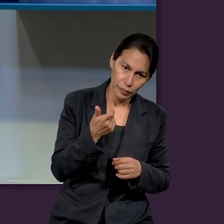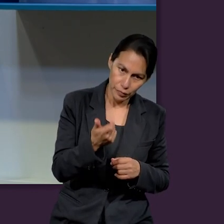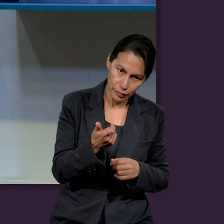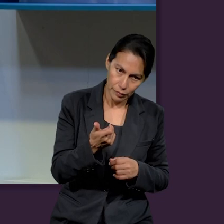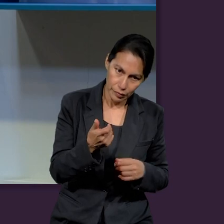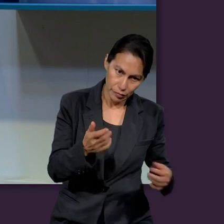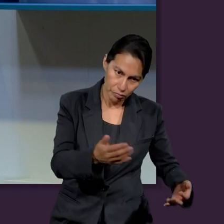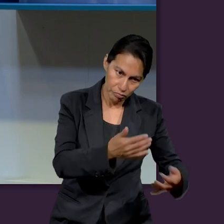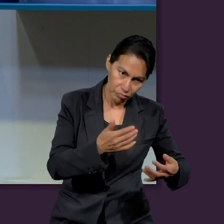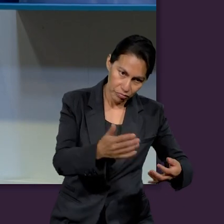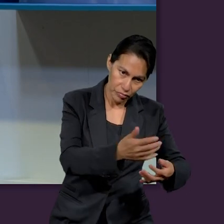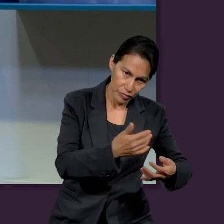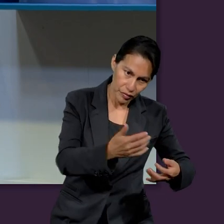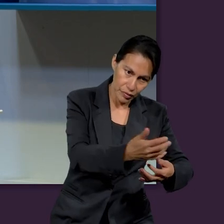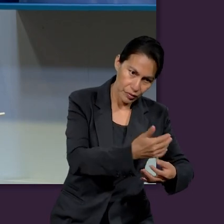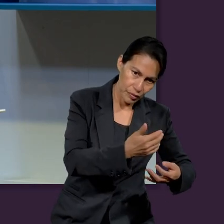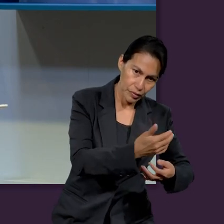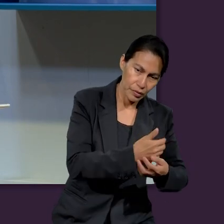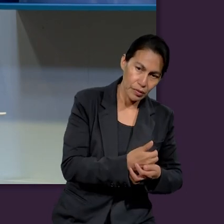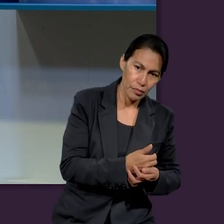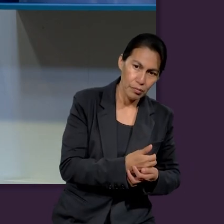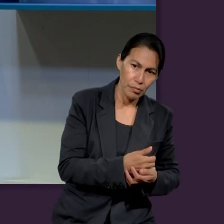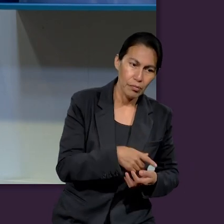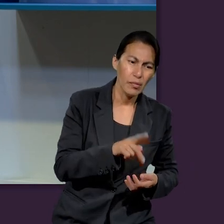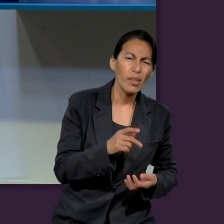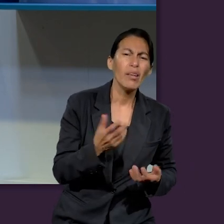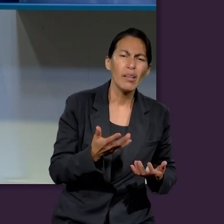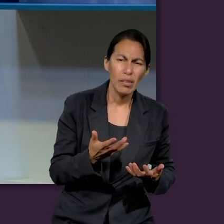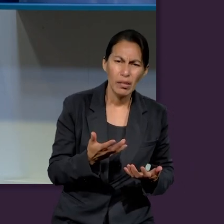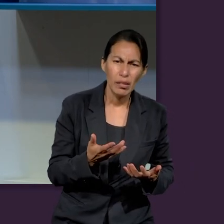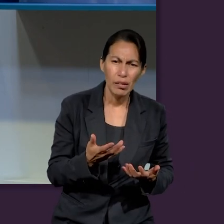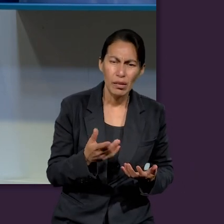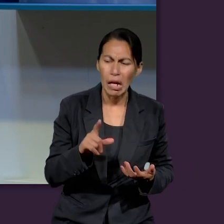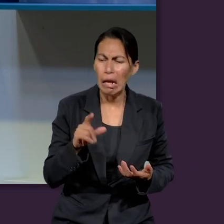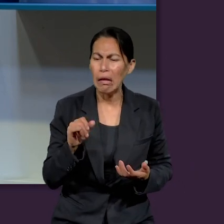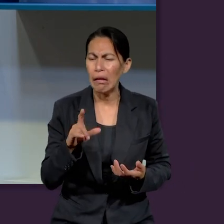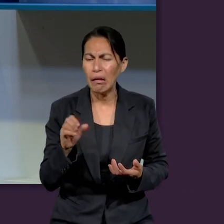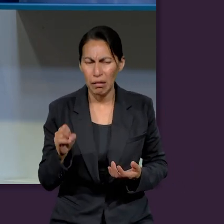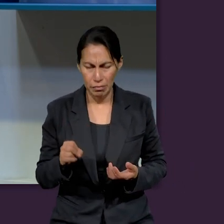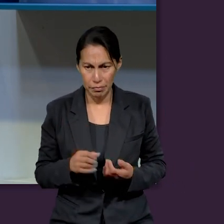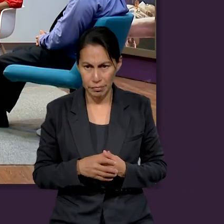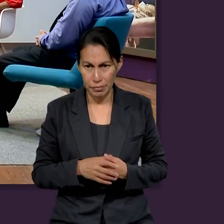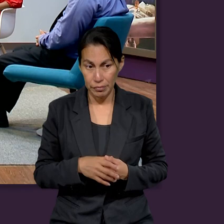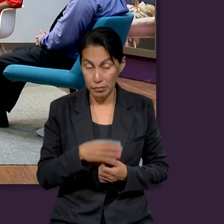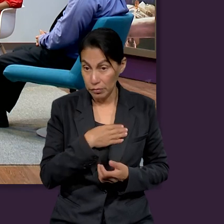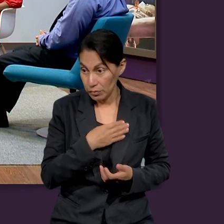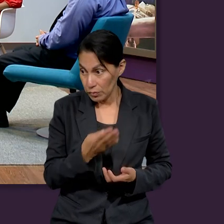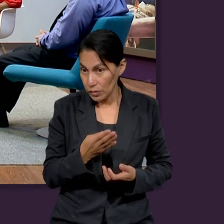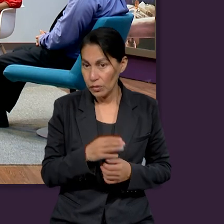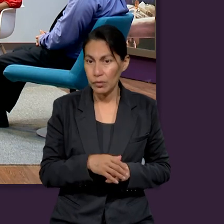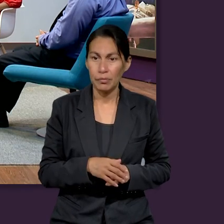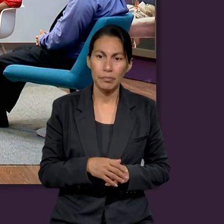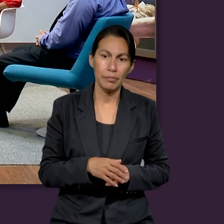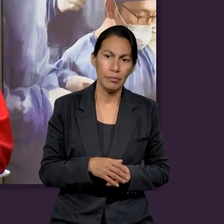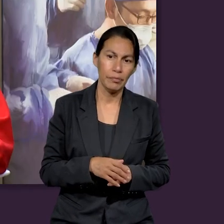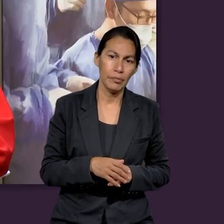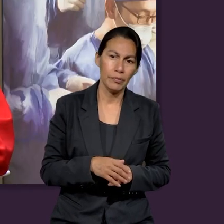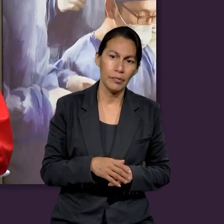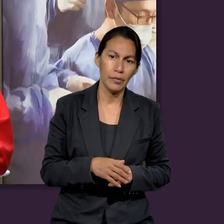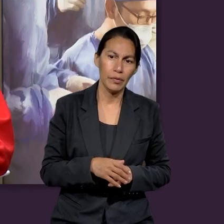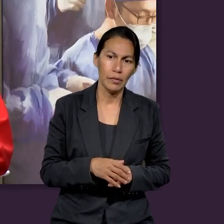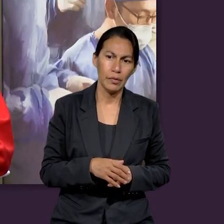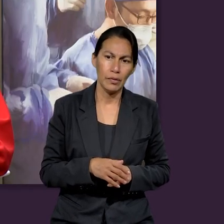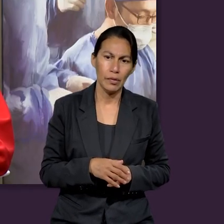los fondos. Pero cuando él tenía los fondos, una vez más, ¿qué sucedió, Lili? Bueno, la